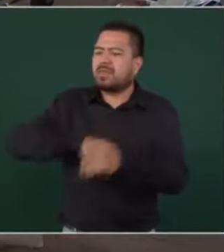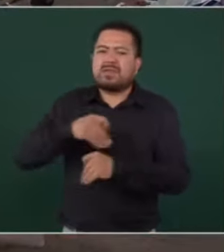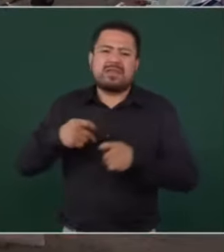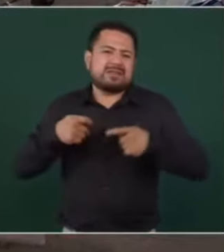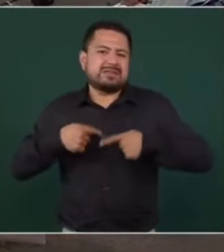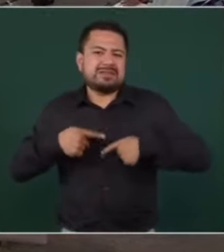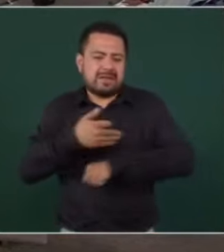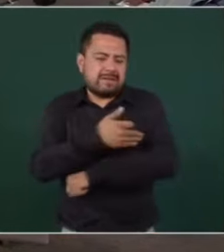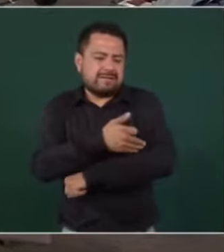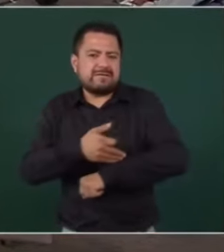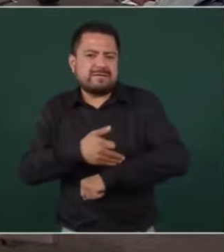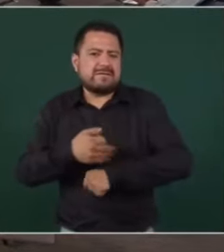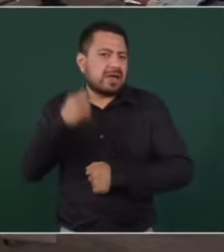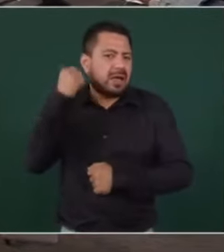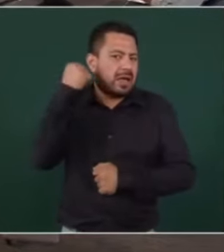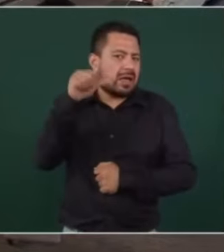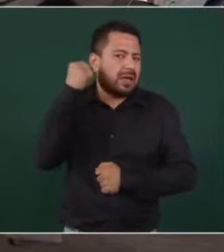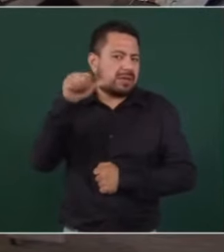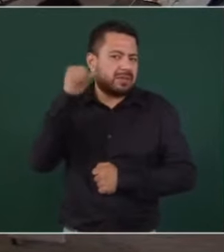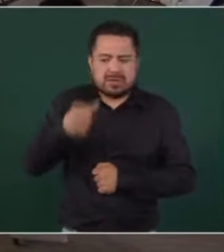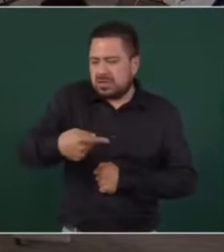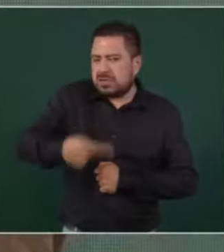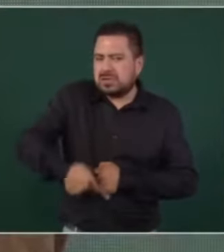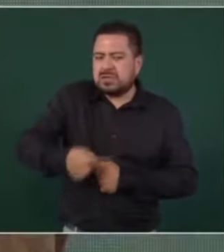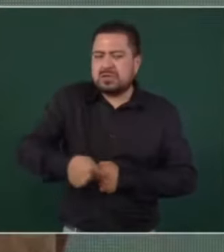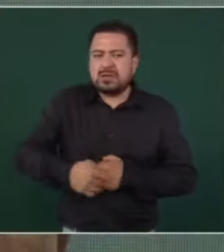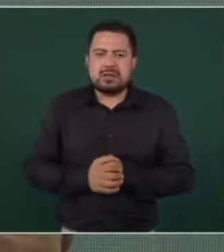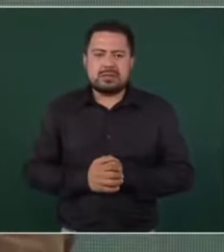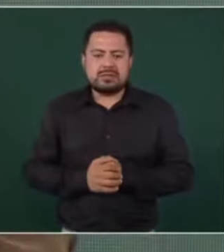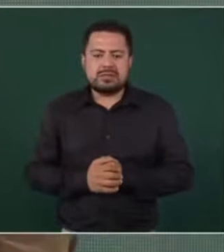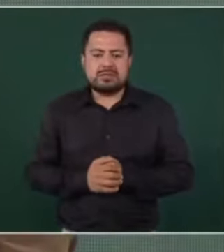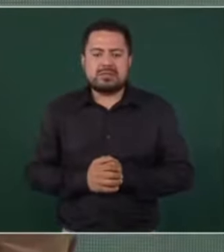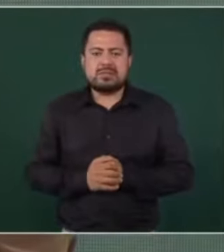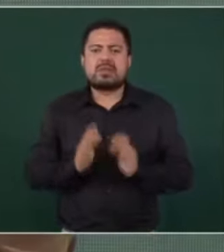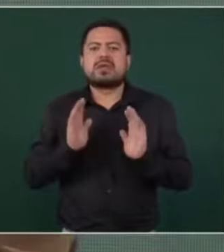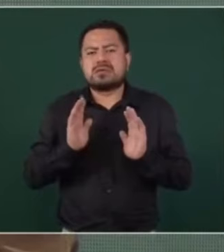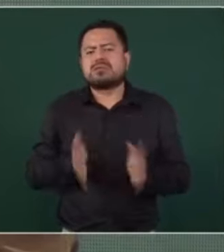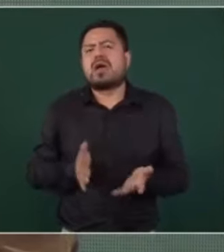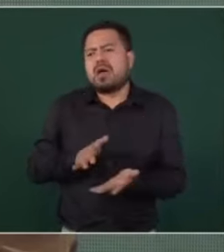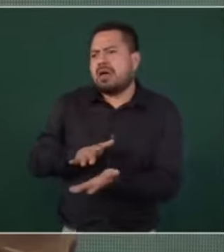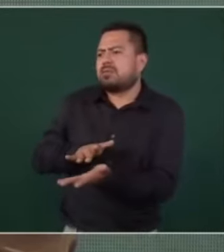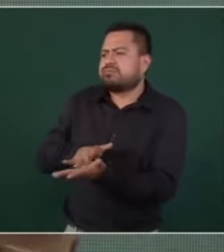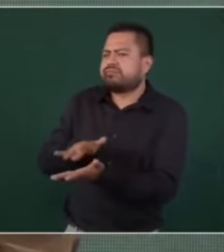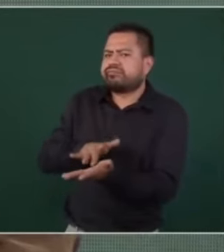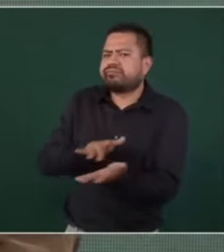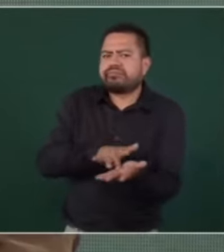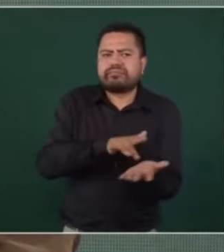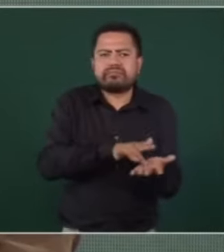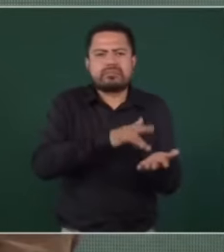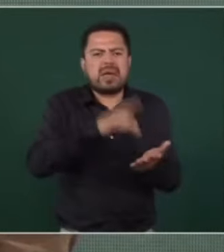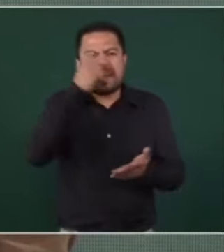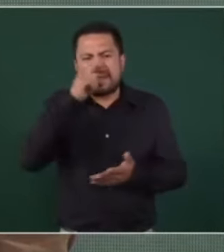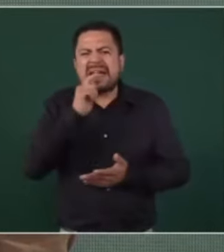de Acapulco tienen sus recursos para la